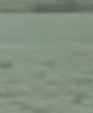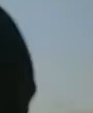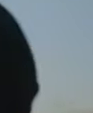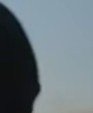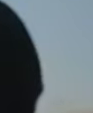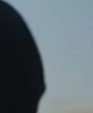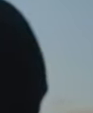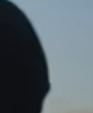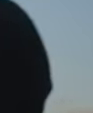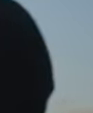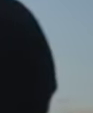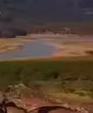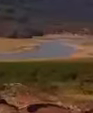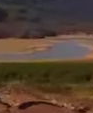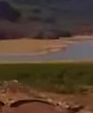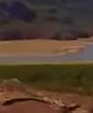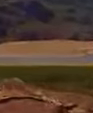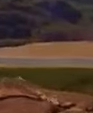¡Gracias! ¡Gracias!